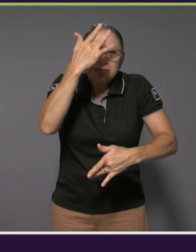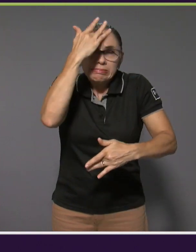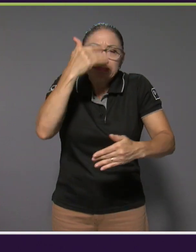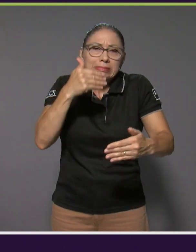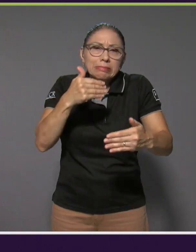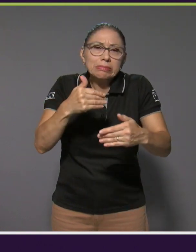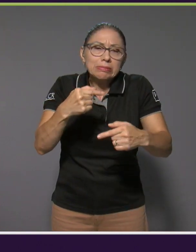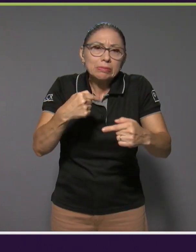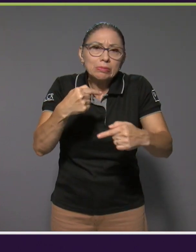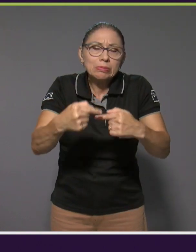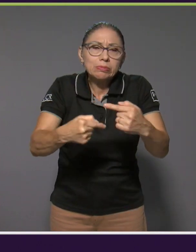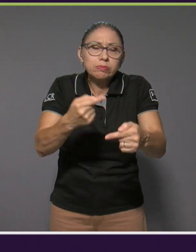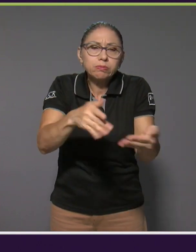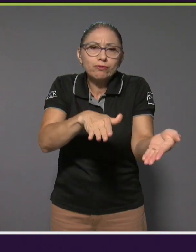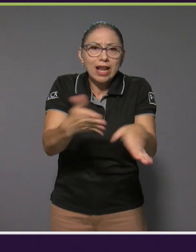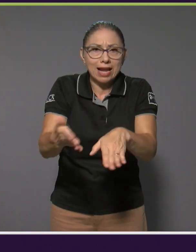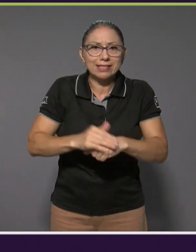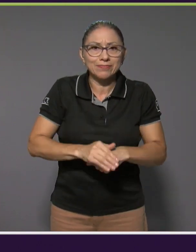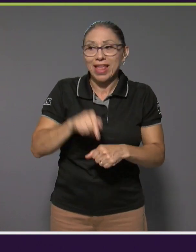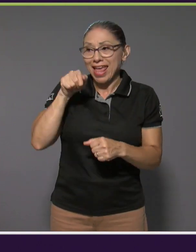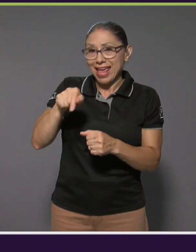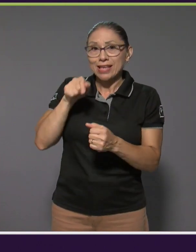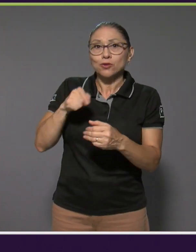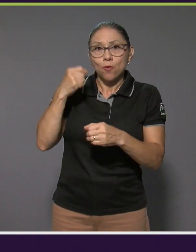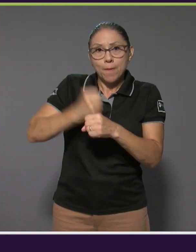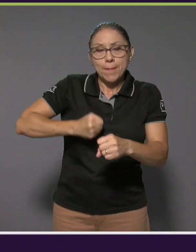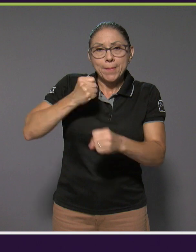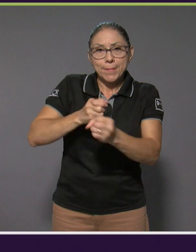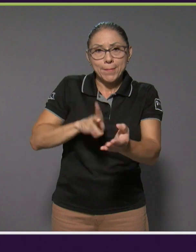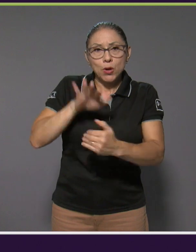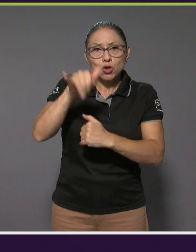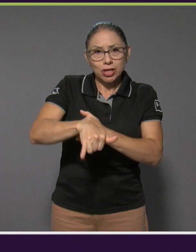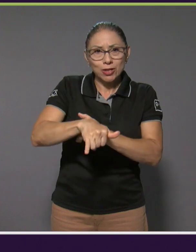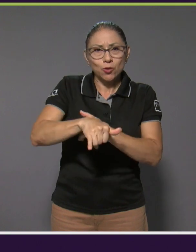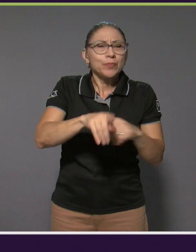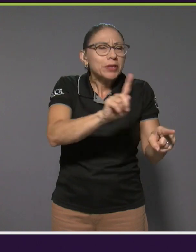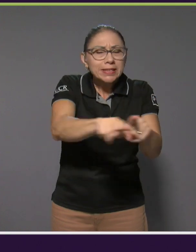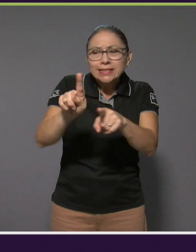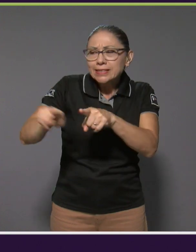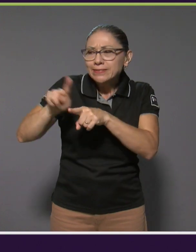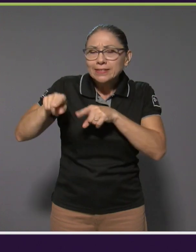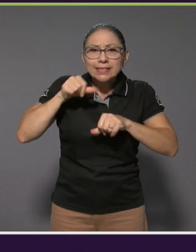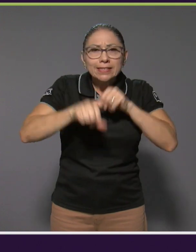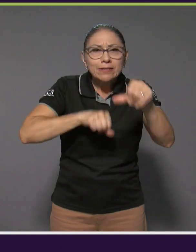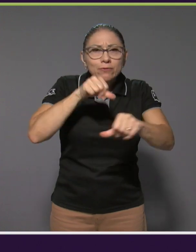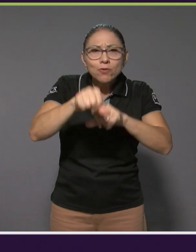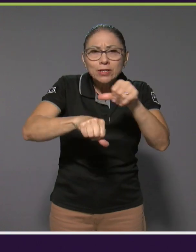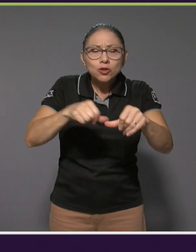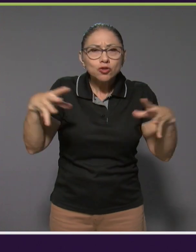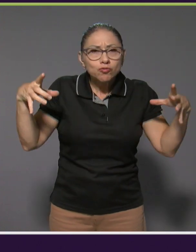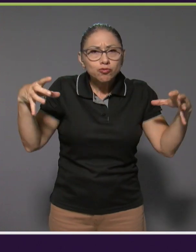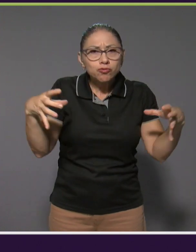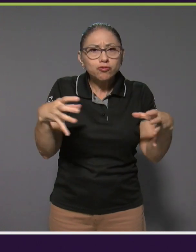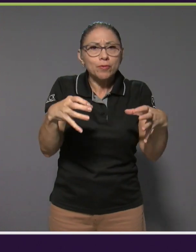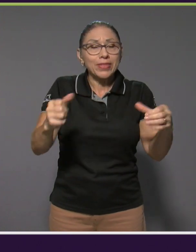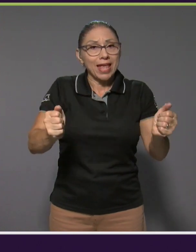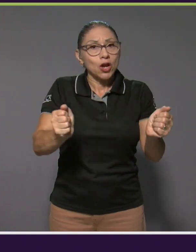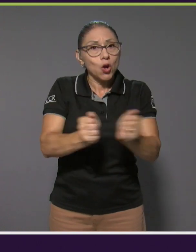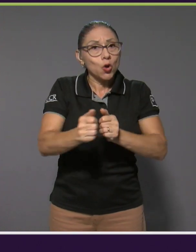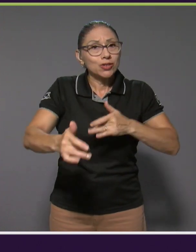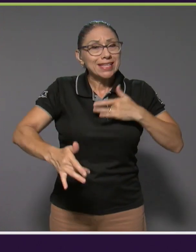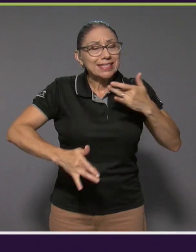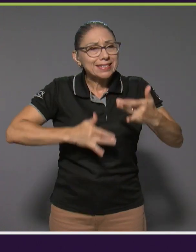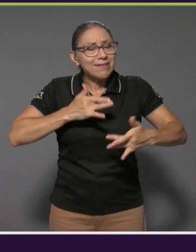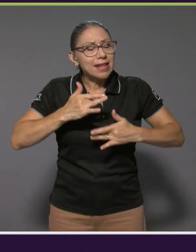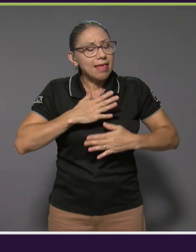venido haciendo en el proyecto y es un cúmulo de esfuerzos que garantizan mediante la sensibilidad a la otra